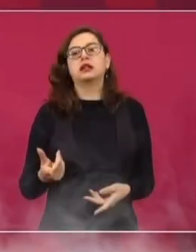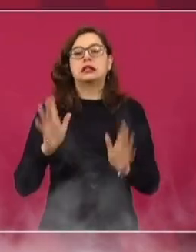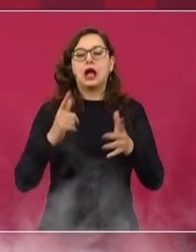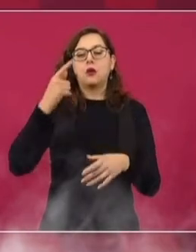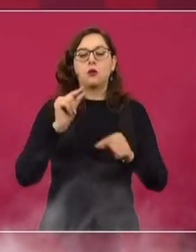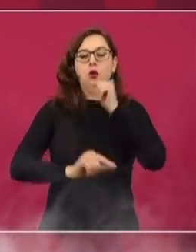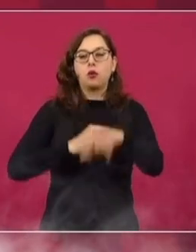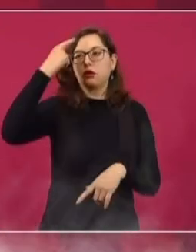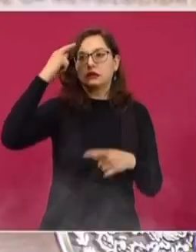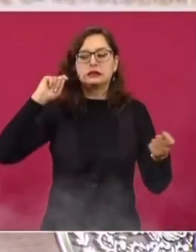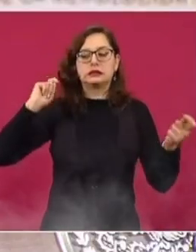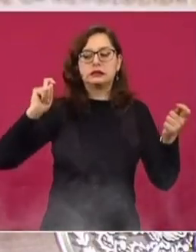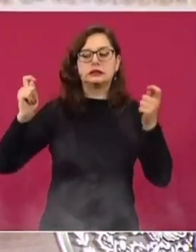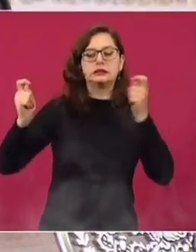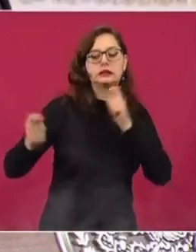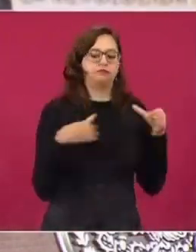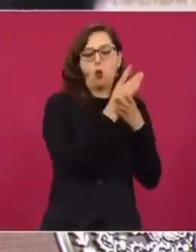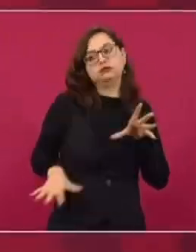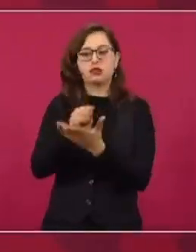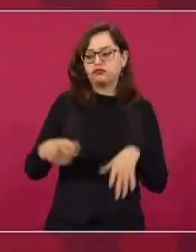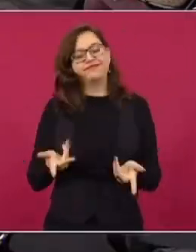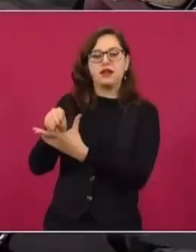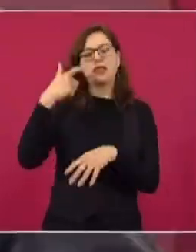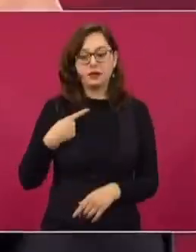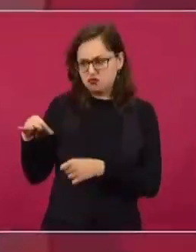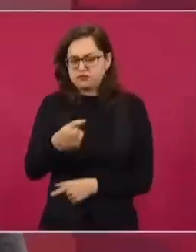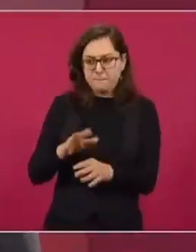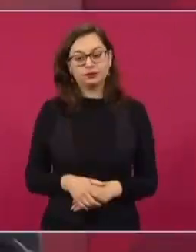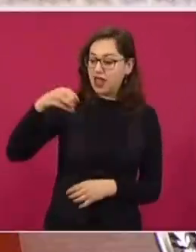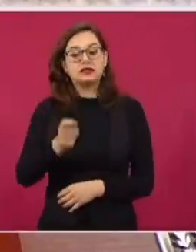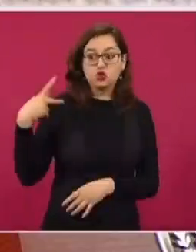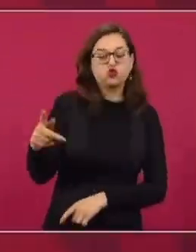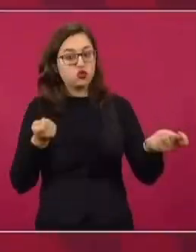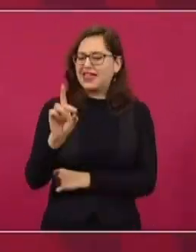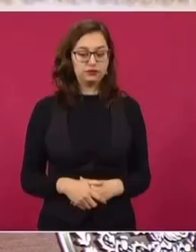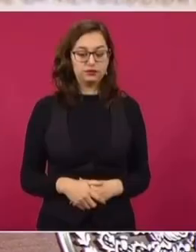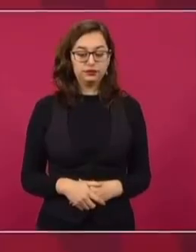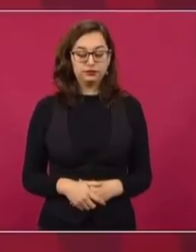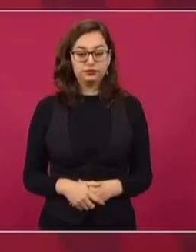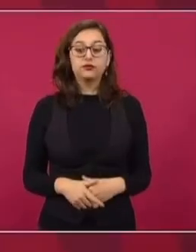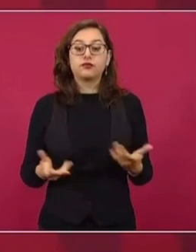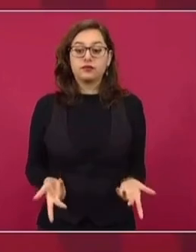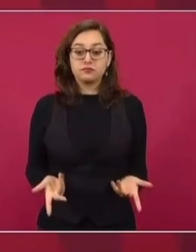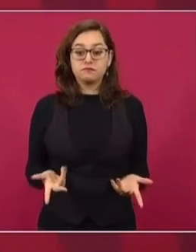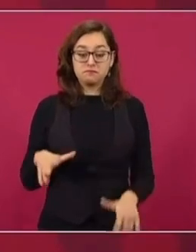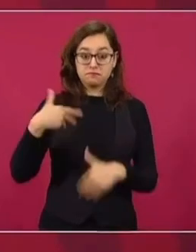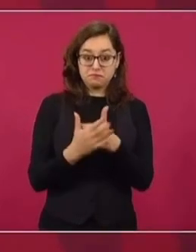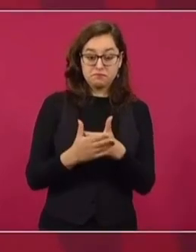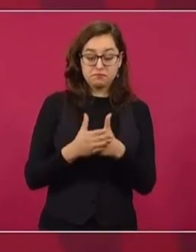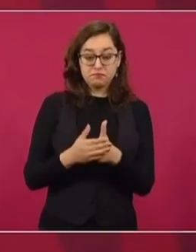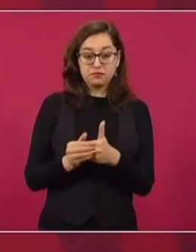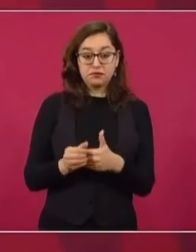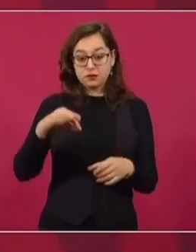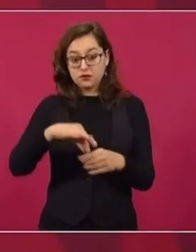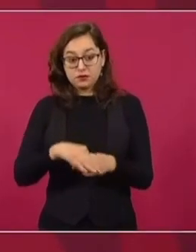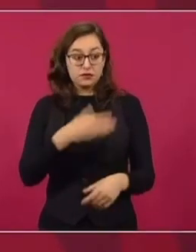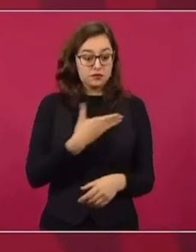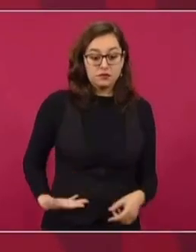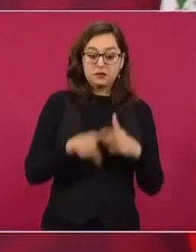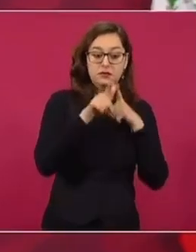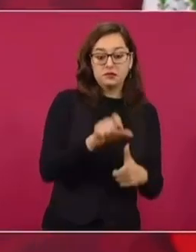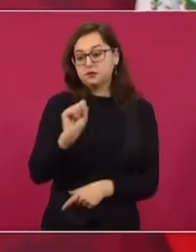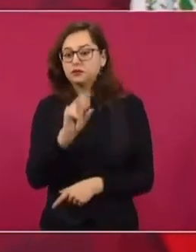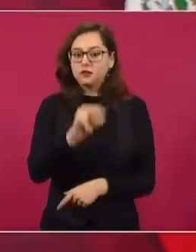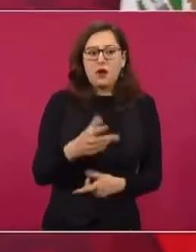que la política se hace en las élites. Una eternidad más tarde. Es un buen ejercicio y ya está demostrado